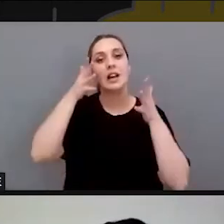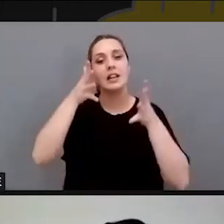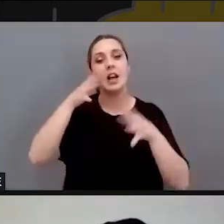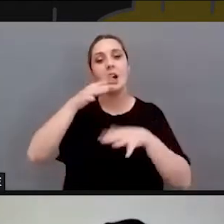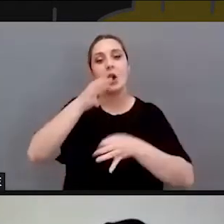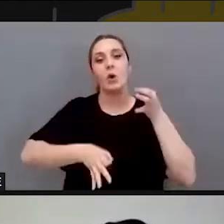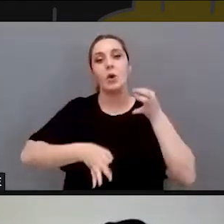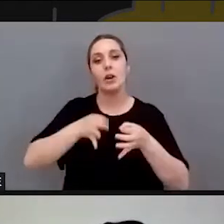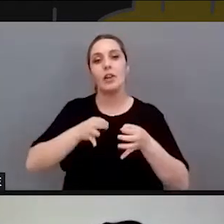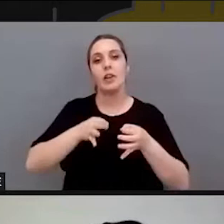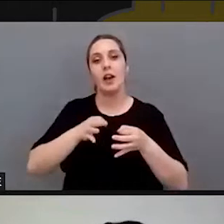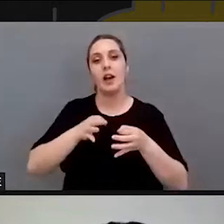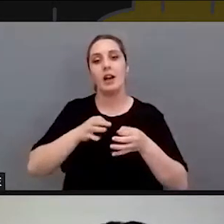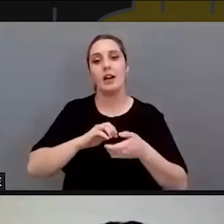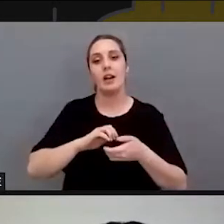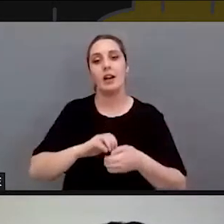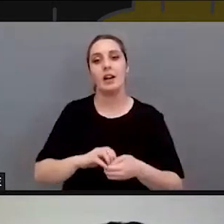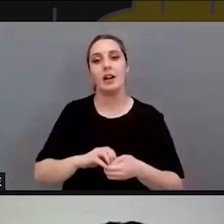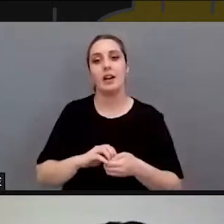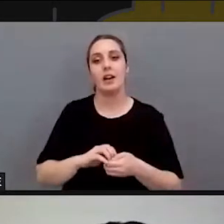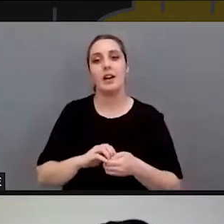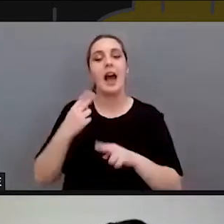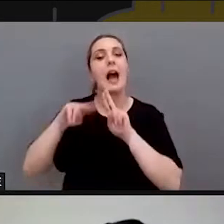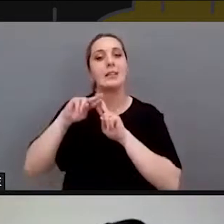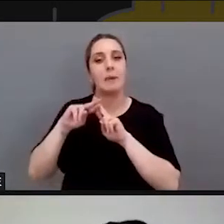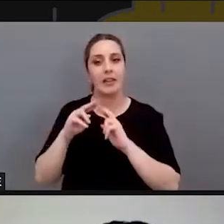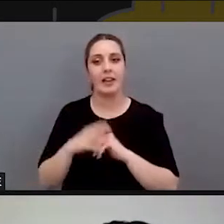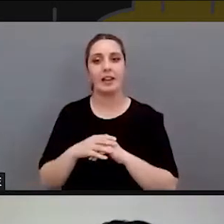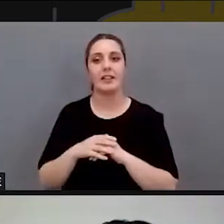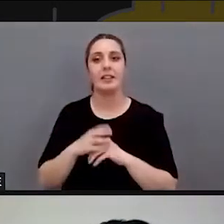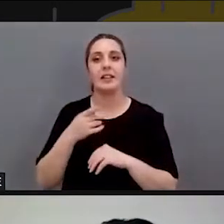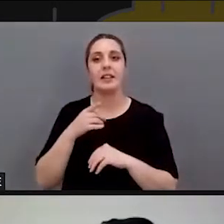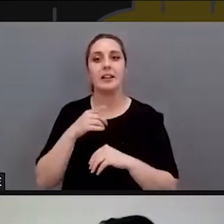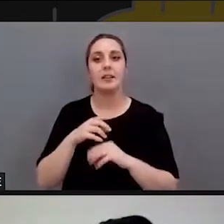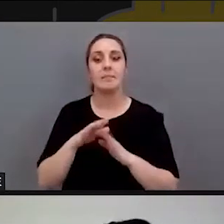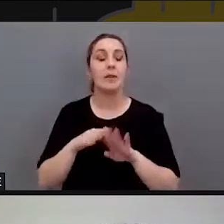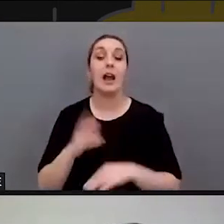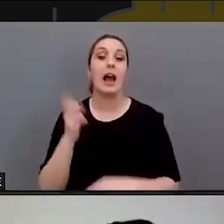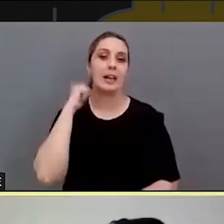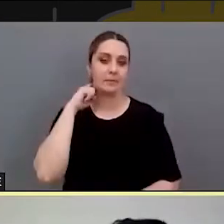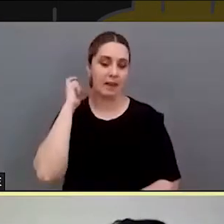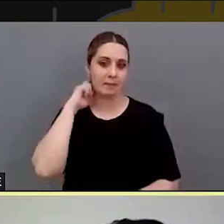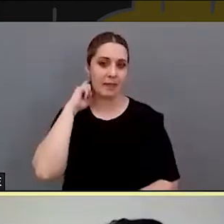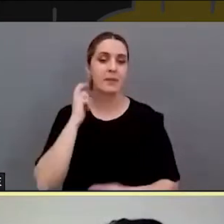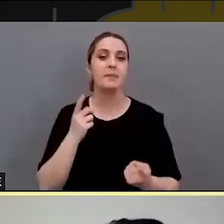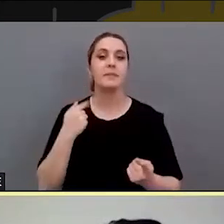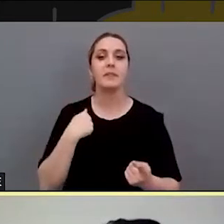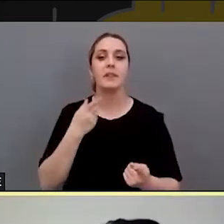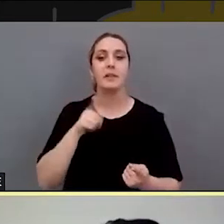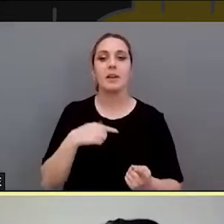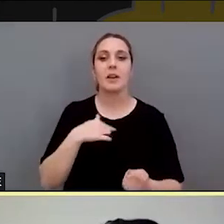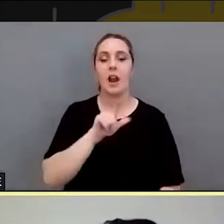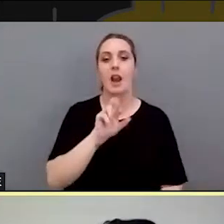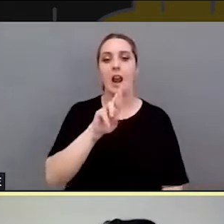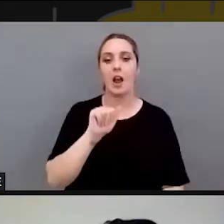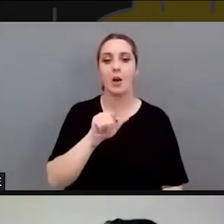de la Confederación ASPACE. También quiero saludar a Laura Seara. Laura, buenas tardes. Hola, ¿qué tal? Buenas tardes. A Laura